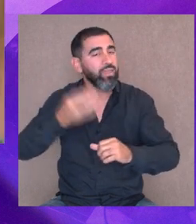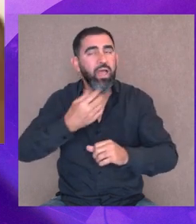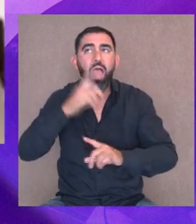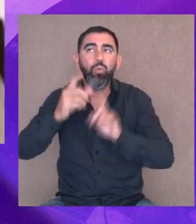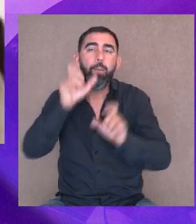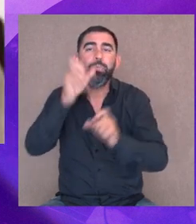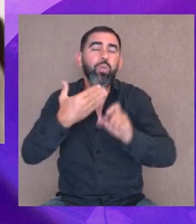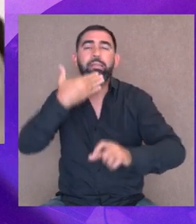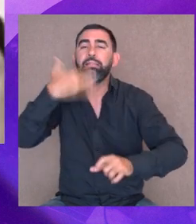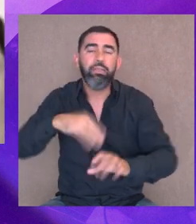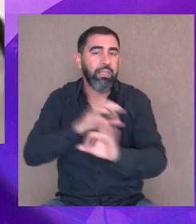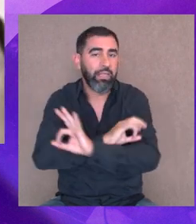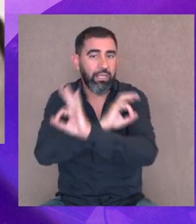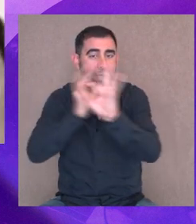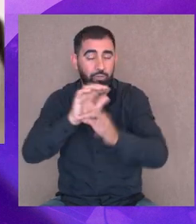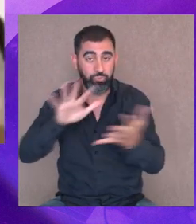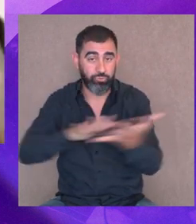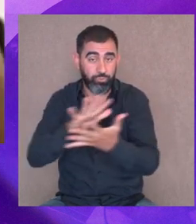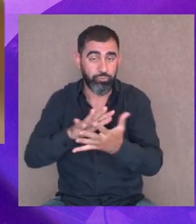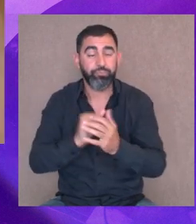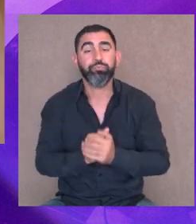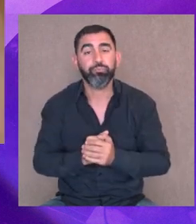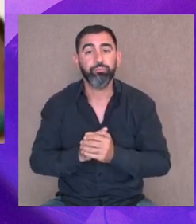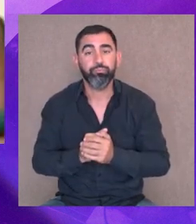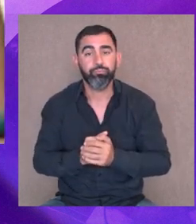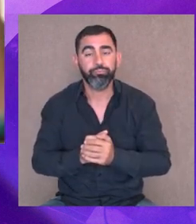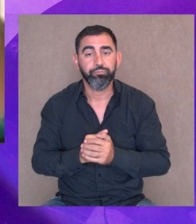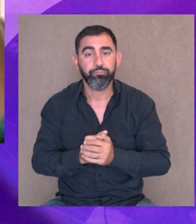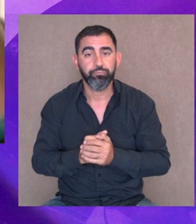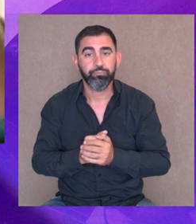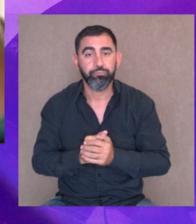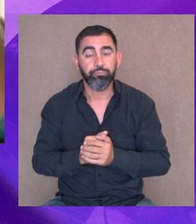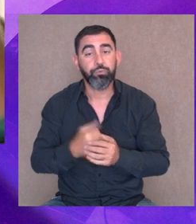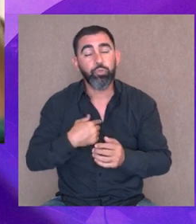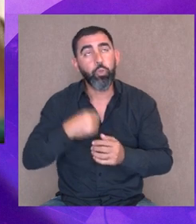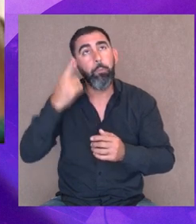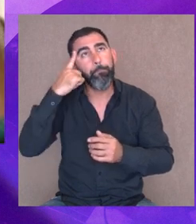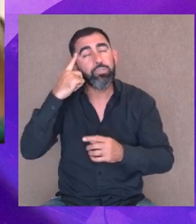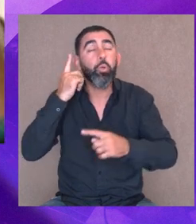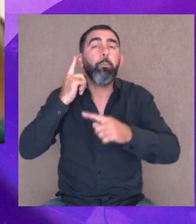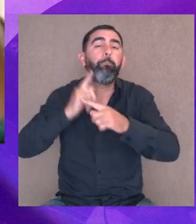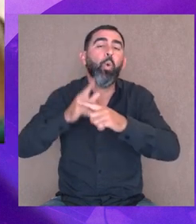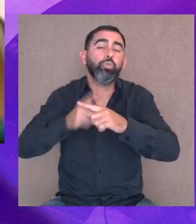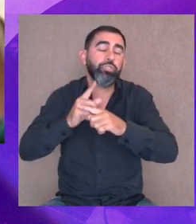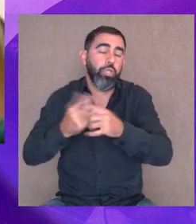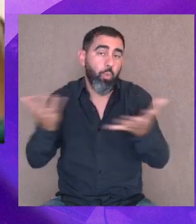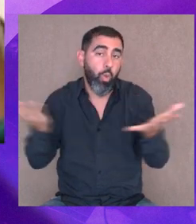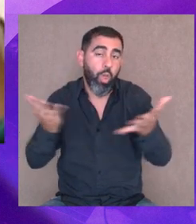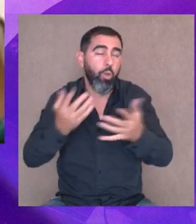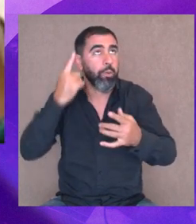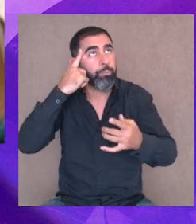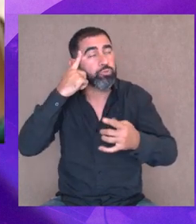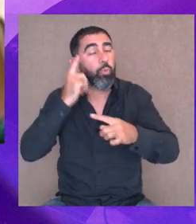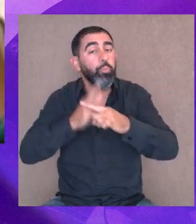entrar en... Yo igual, tengo una visión bastante optimista, pero no de